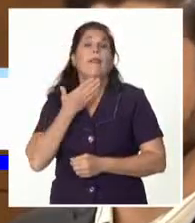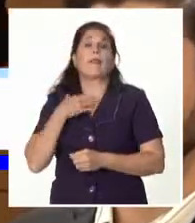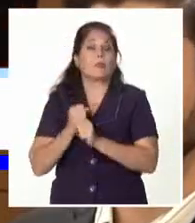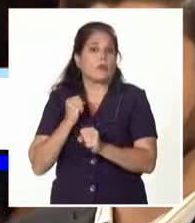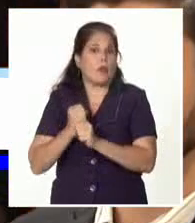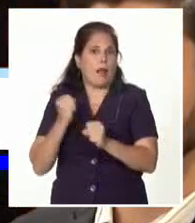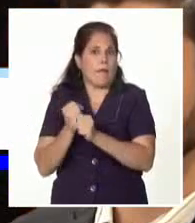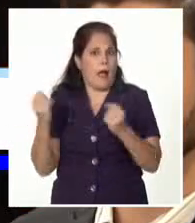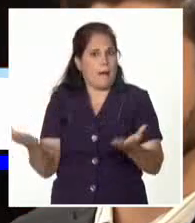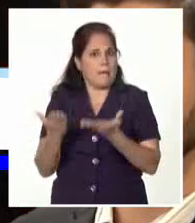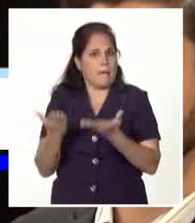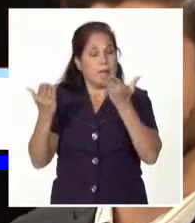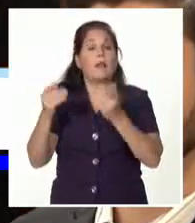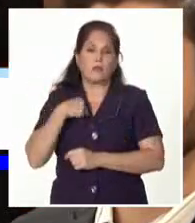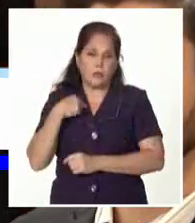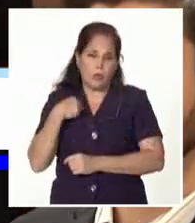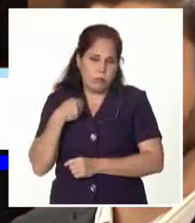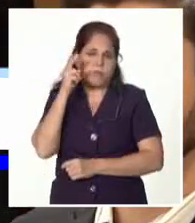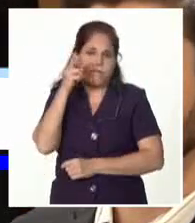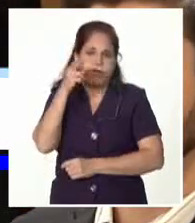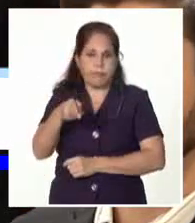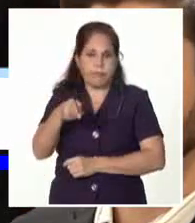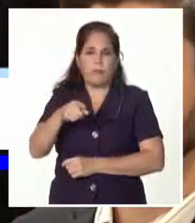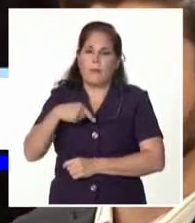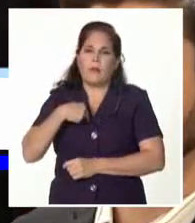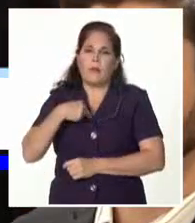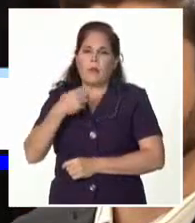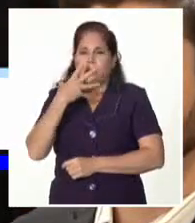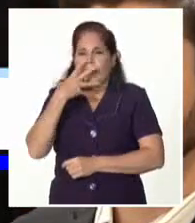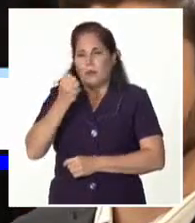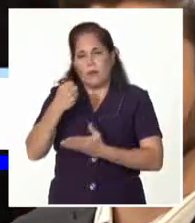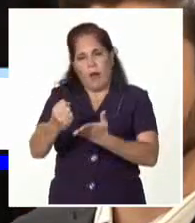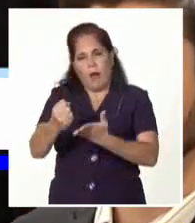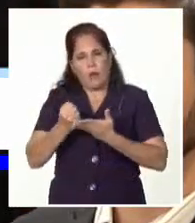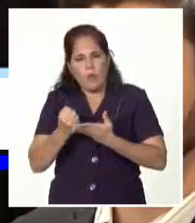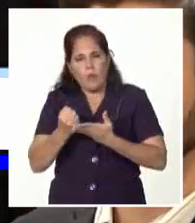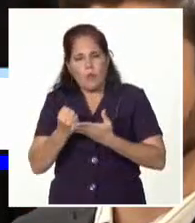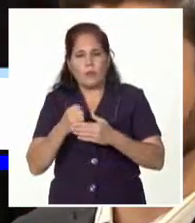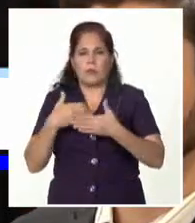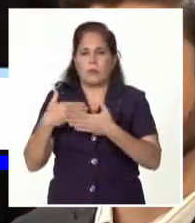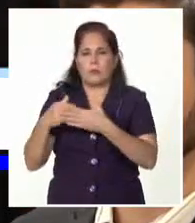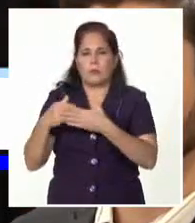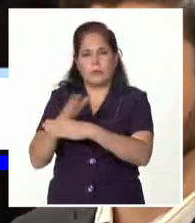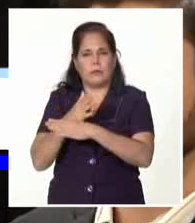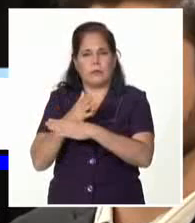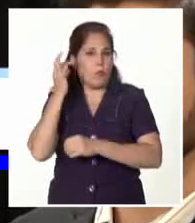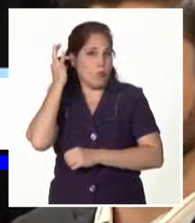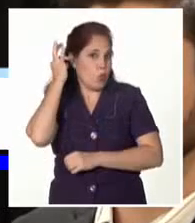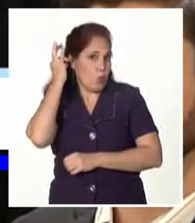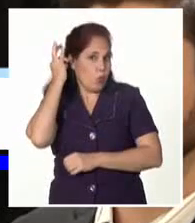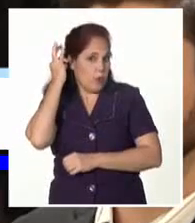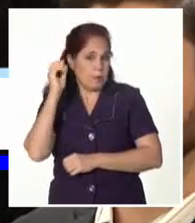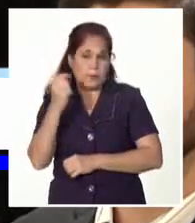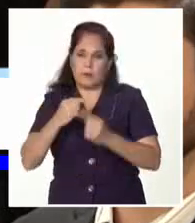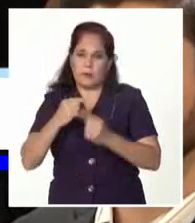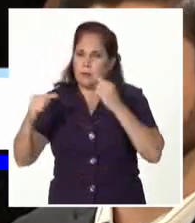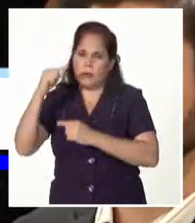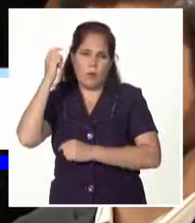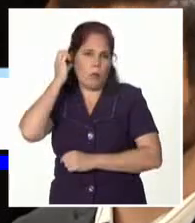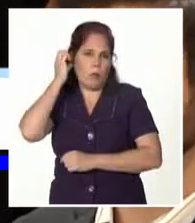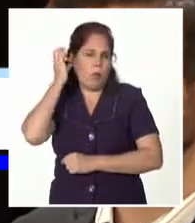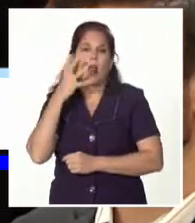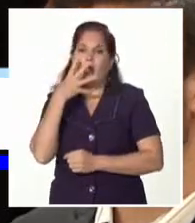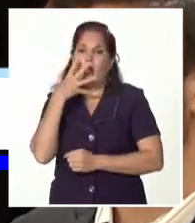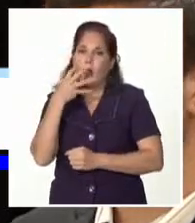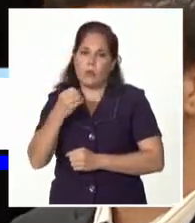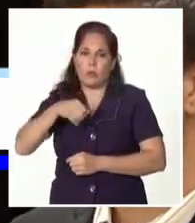mujer empresarial. Y entonces, me gustaría ayudar a todas las empresas femeninas, sobre todo, que quieren invertir en Cuba.